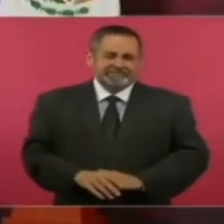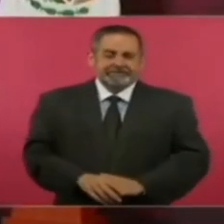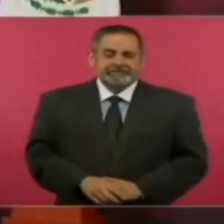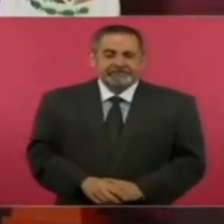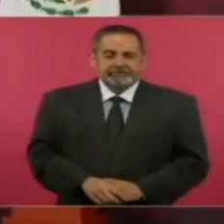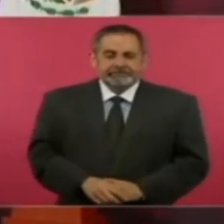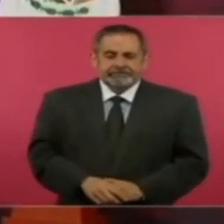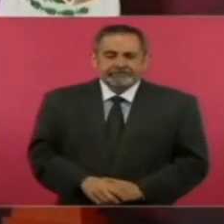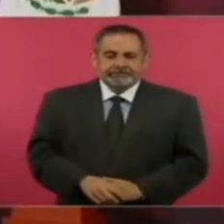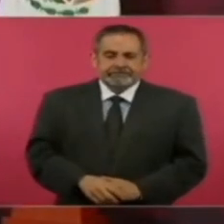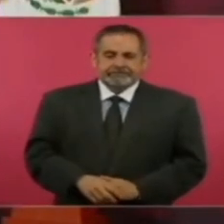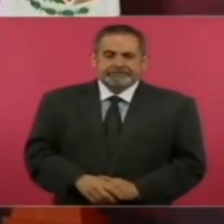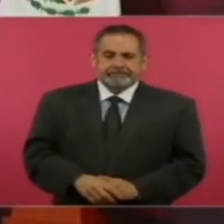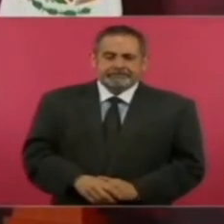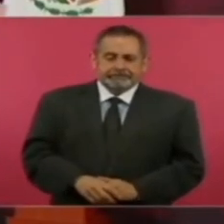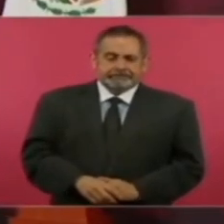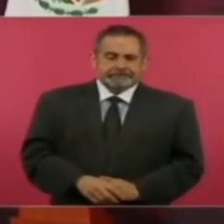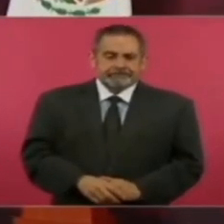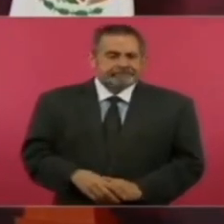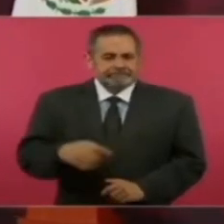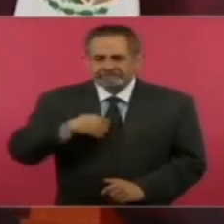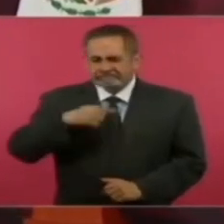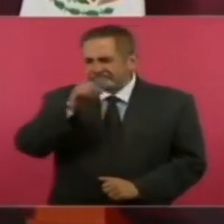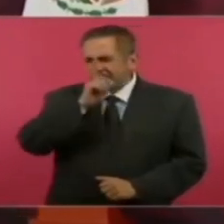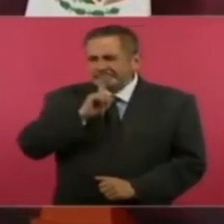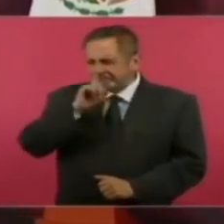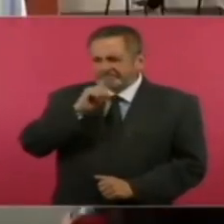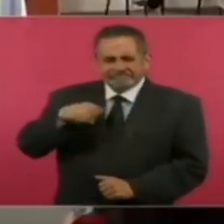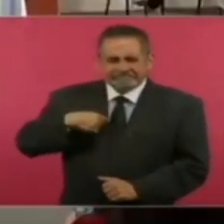para ver que sí no estoy mintiendo